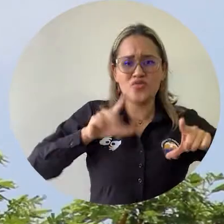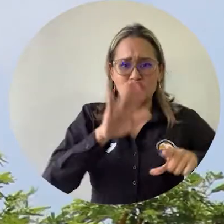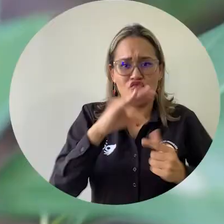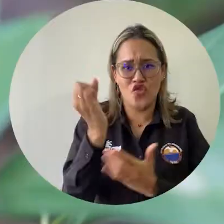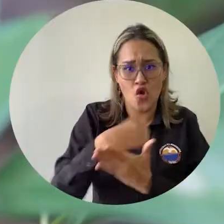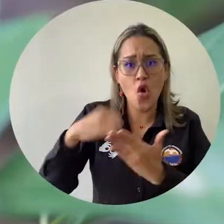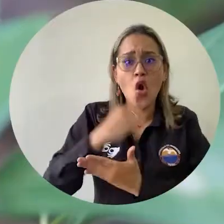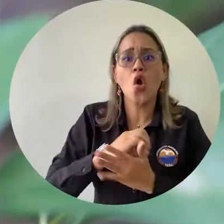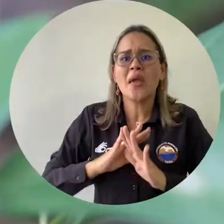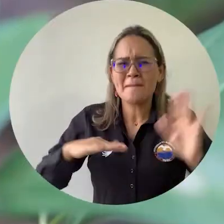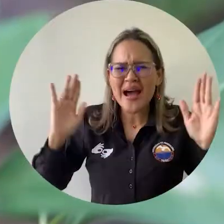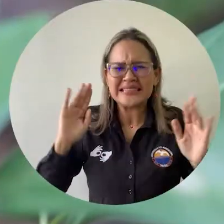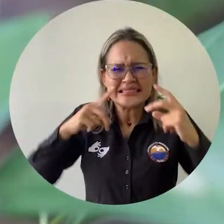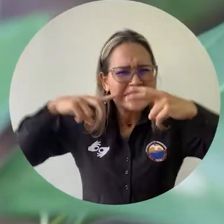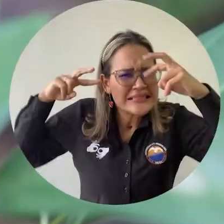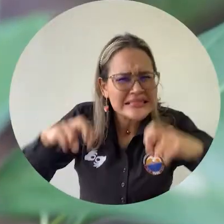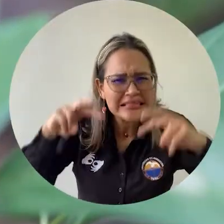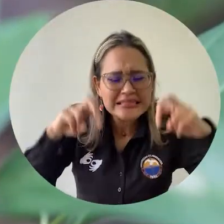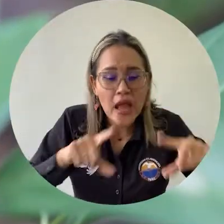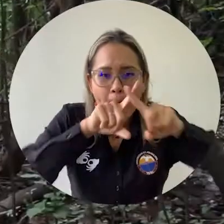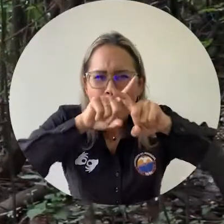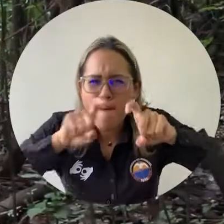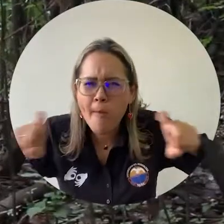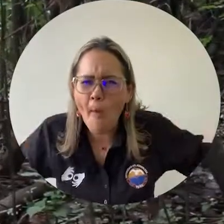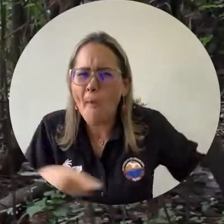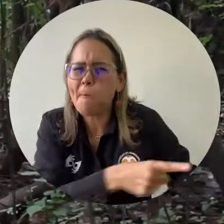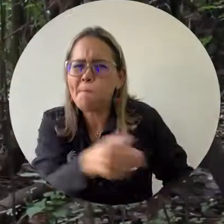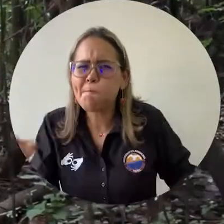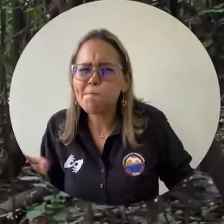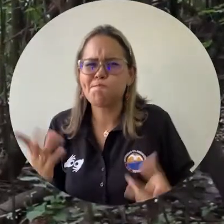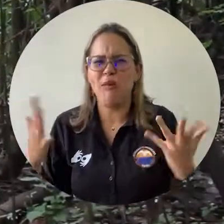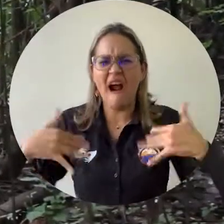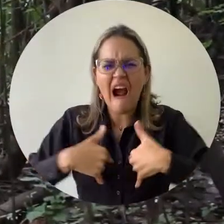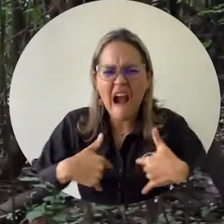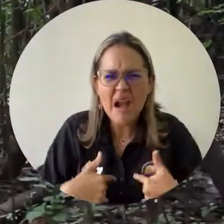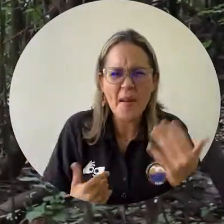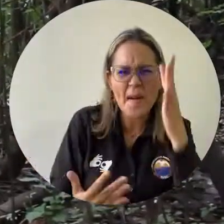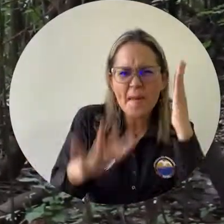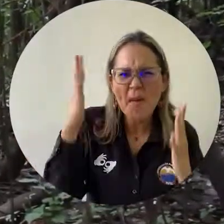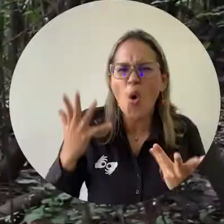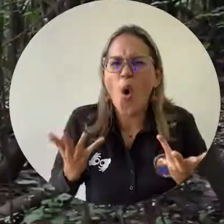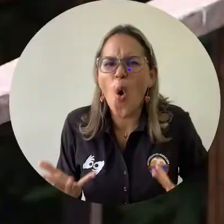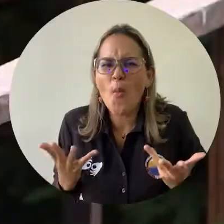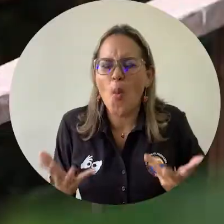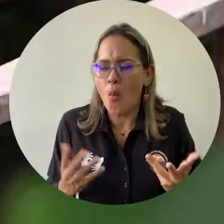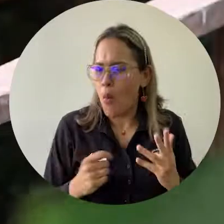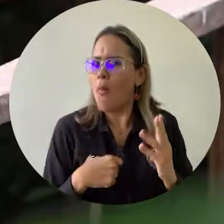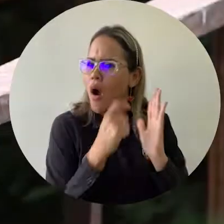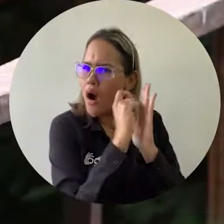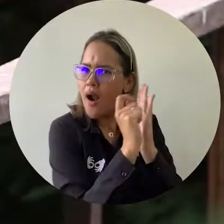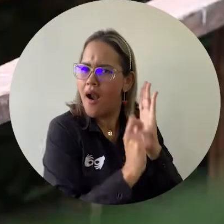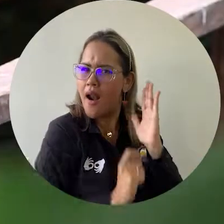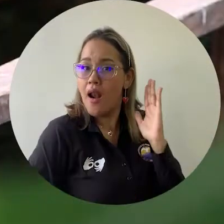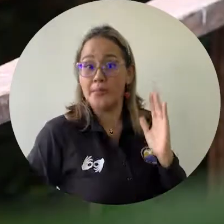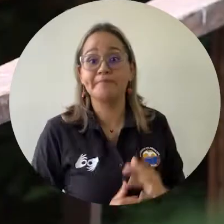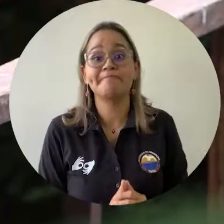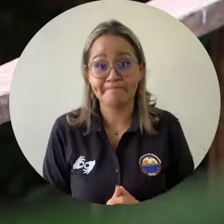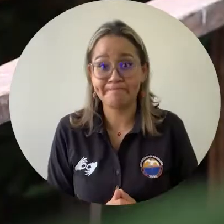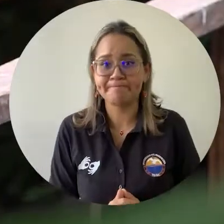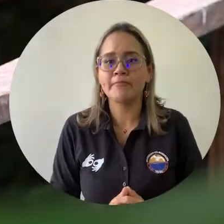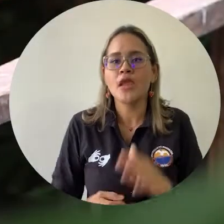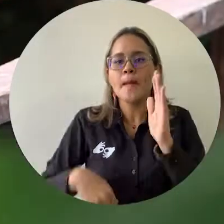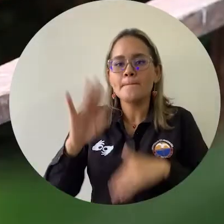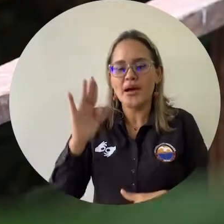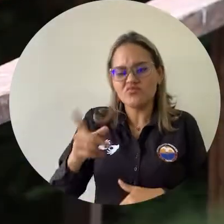adelantan una investigación para evaluar la diversidad y el estado de la fauna y flora que allí se conserva. Han tratado de desarrollar